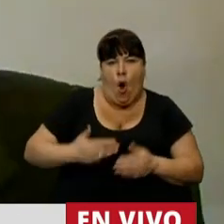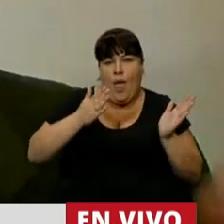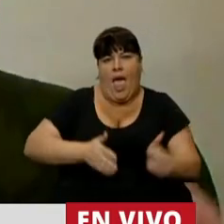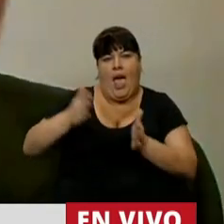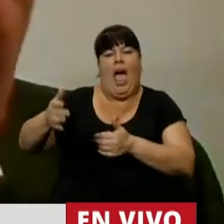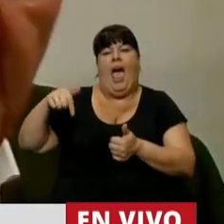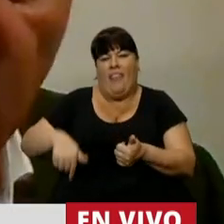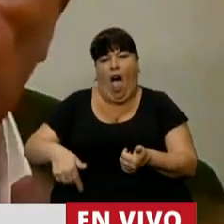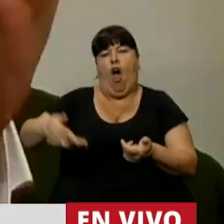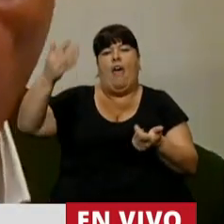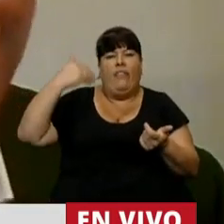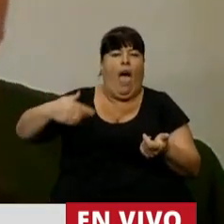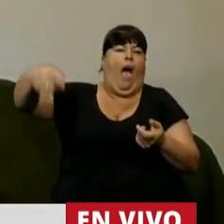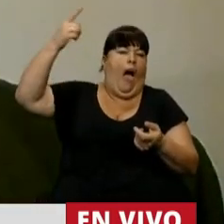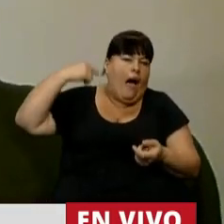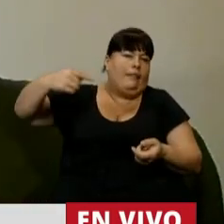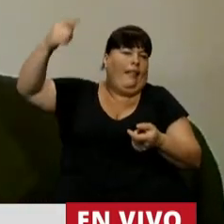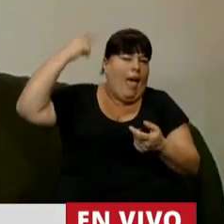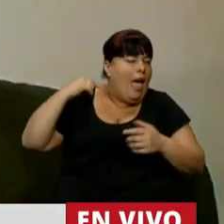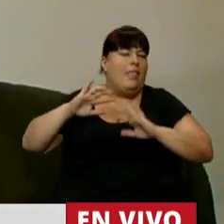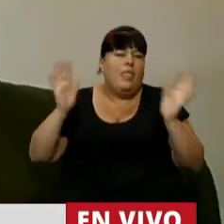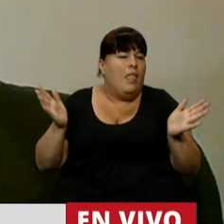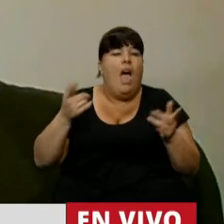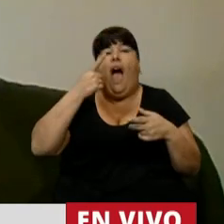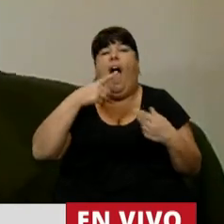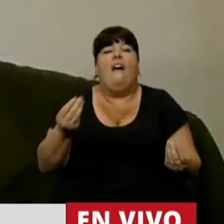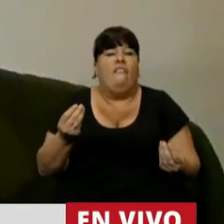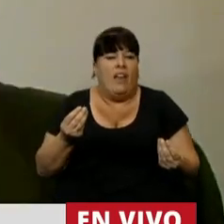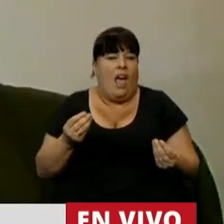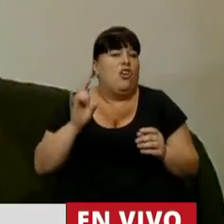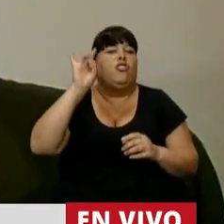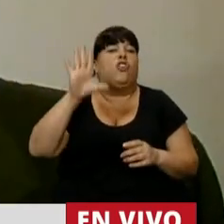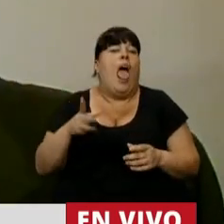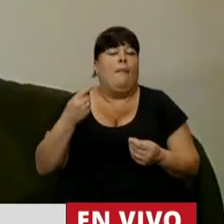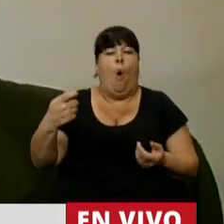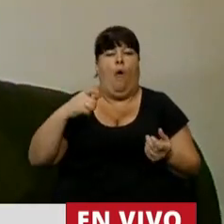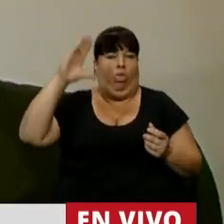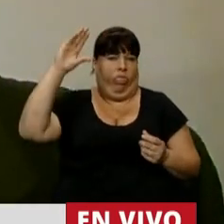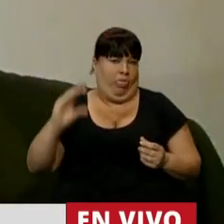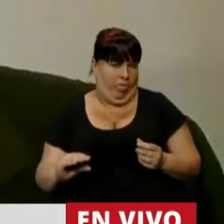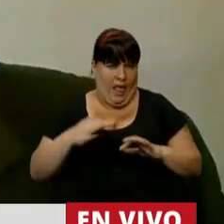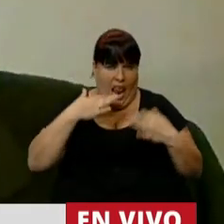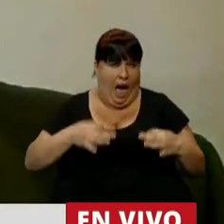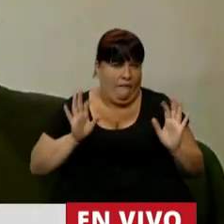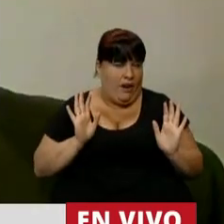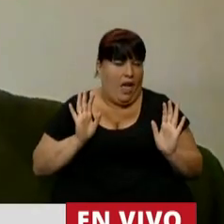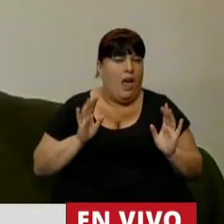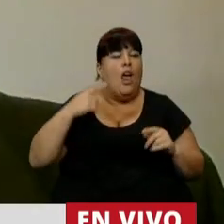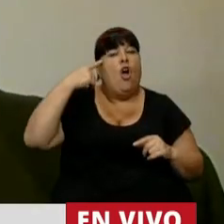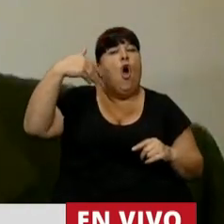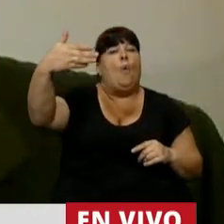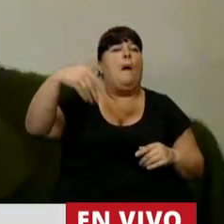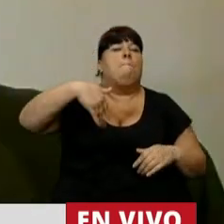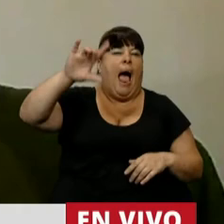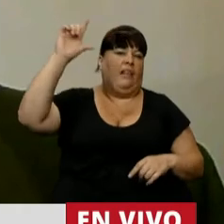el actual el anterior y el anterior del anterior lo único que hay una caída en las jubilaciones reales y una perspectiva de